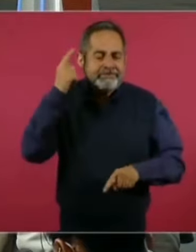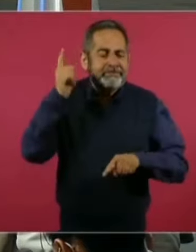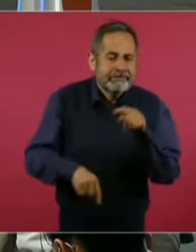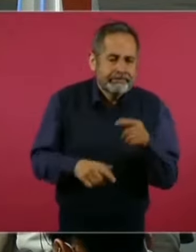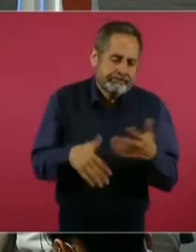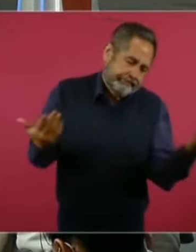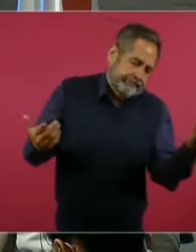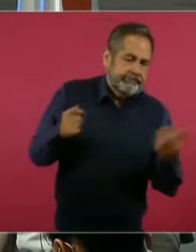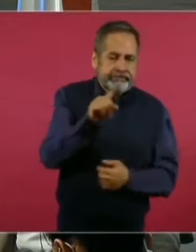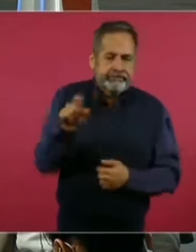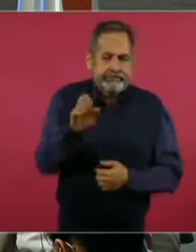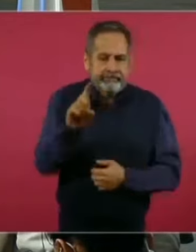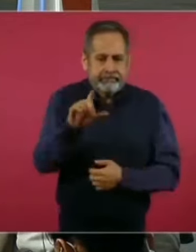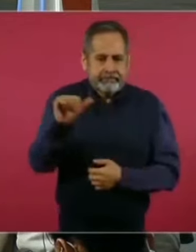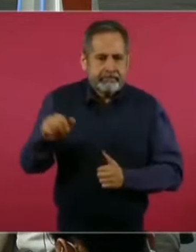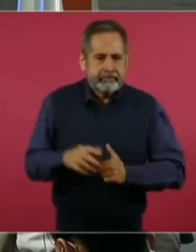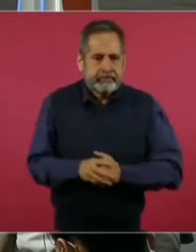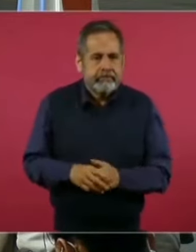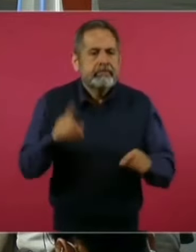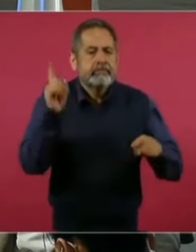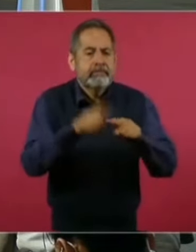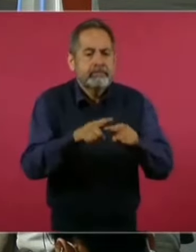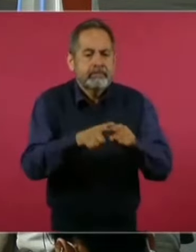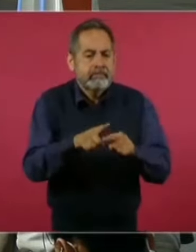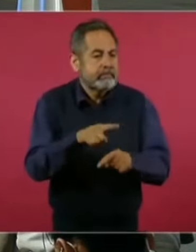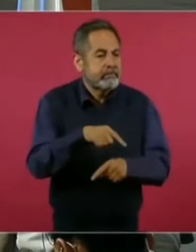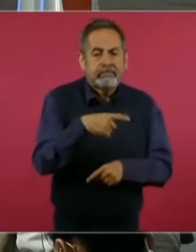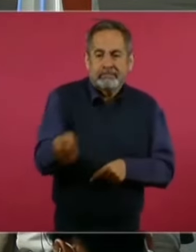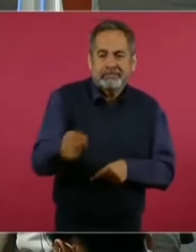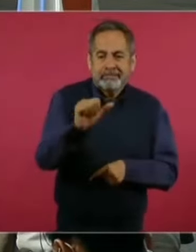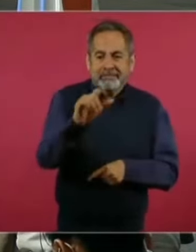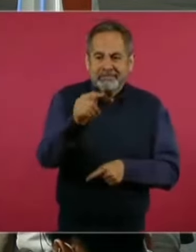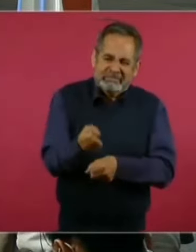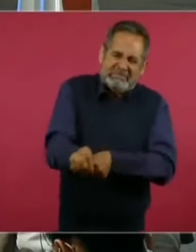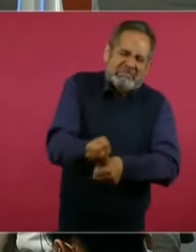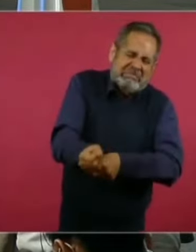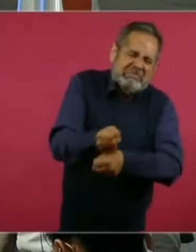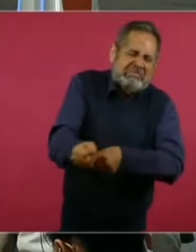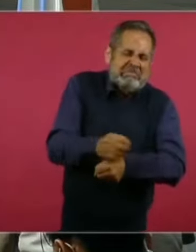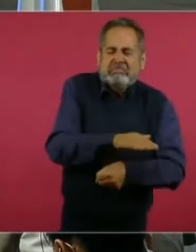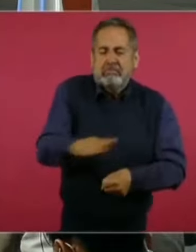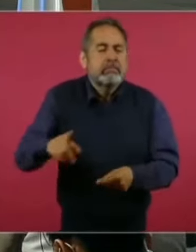Cedillo. ¿Quién reprimió en Acteal? Cedillo.